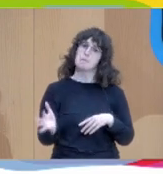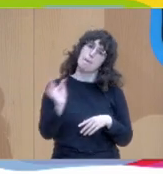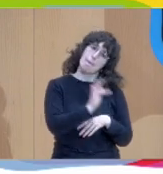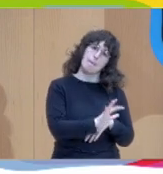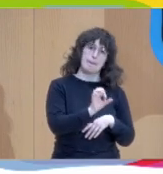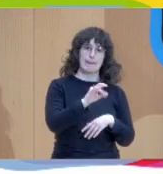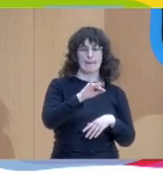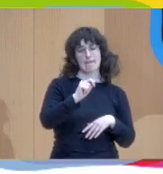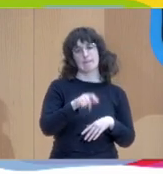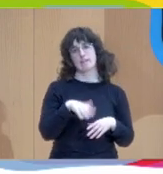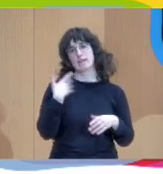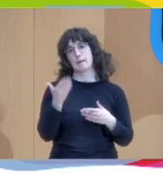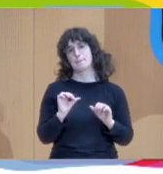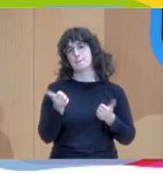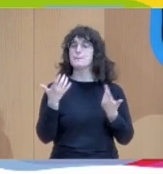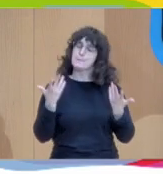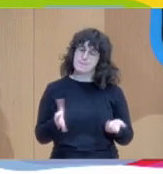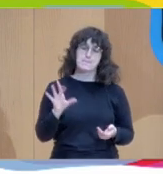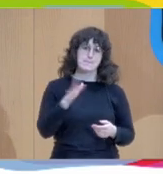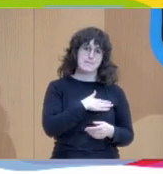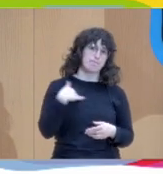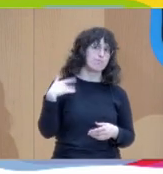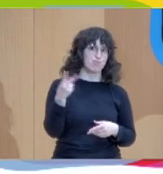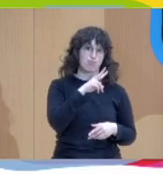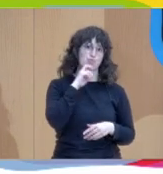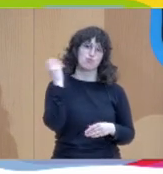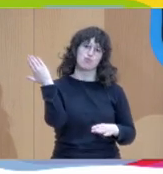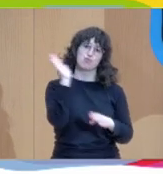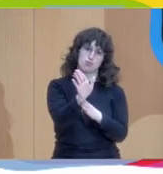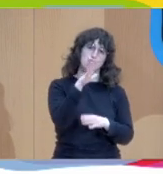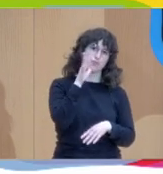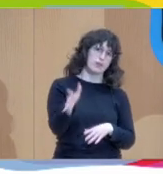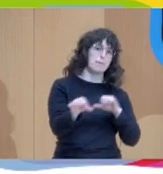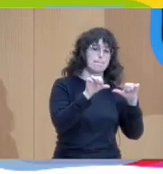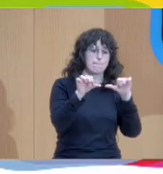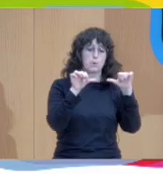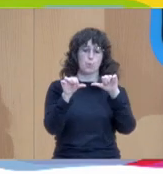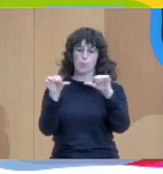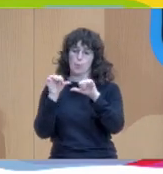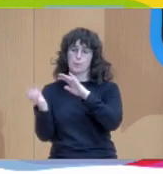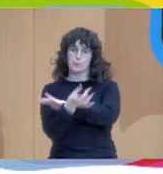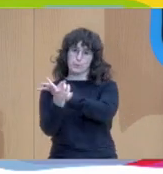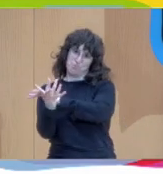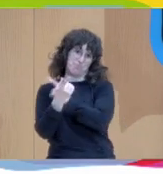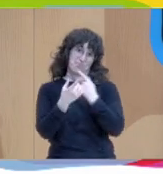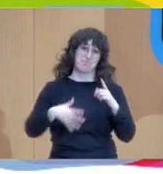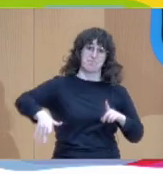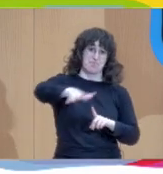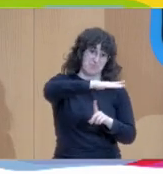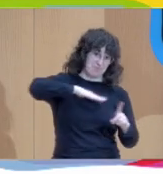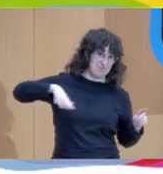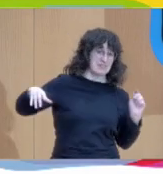Sí, pues yo quería poner en valor y algo que había saliendo a lo largo de los cursos, que necesitamos un espacio para el intercambio de las